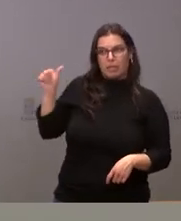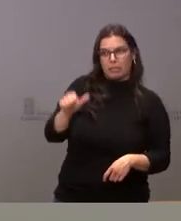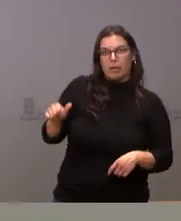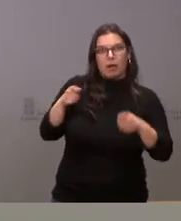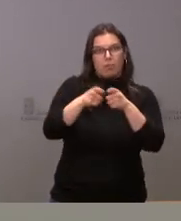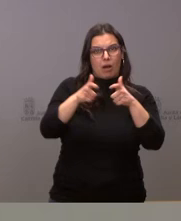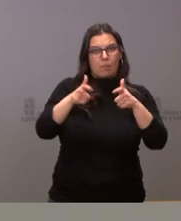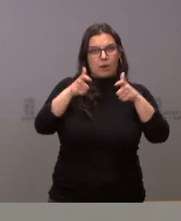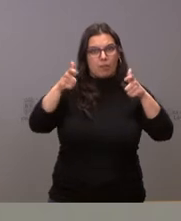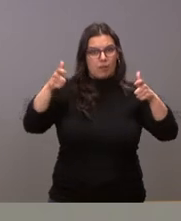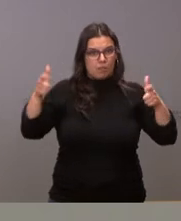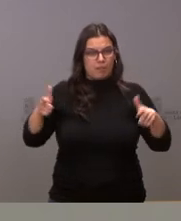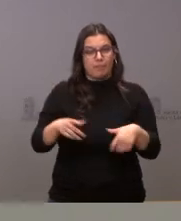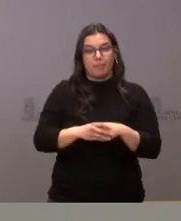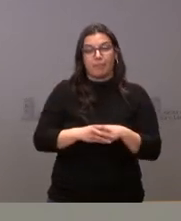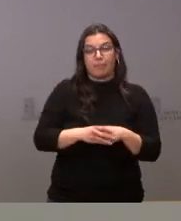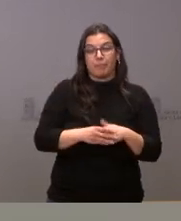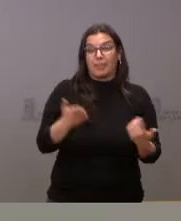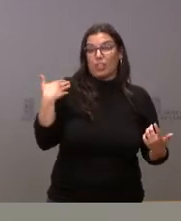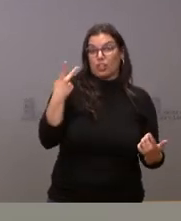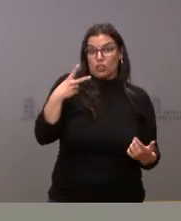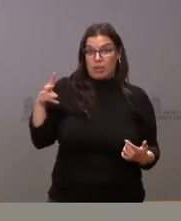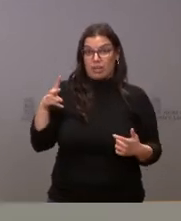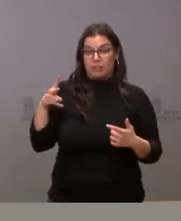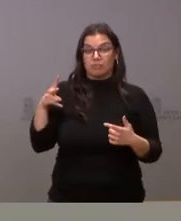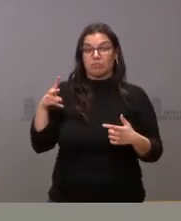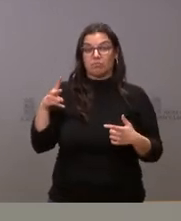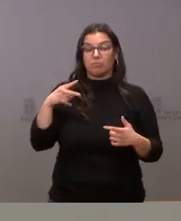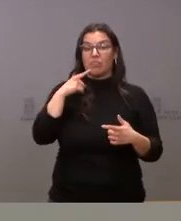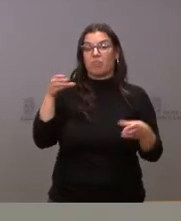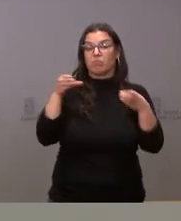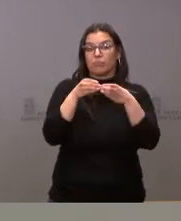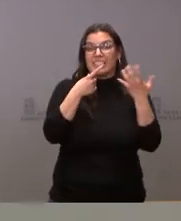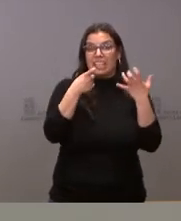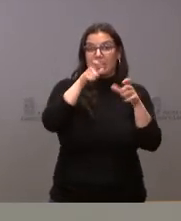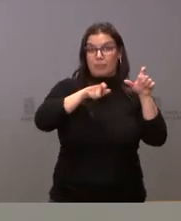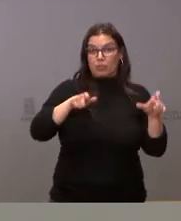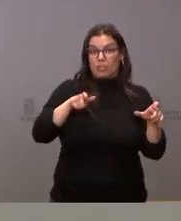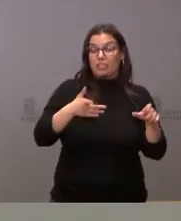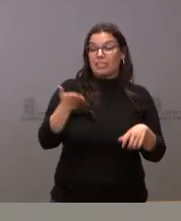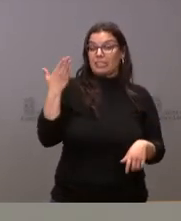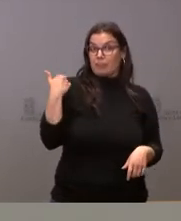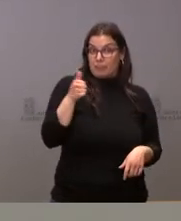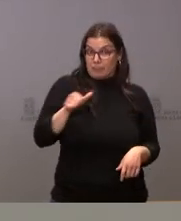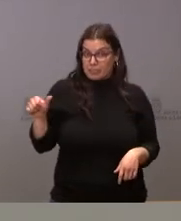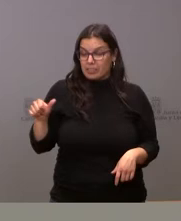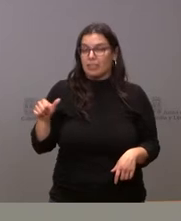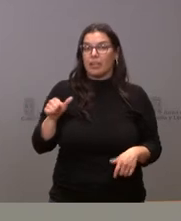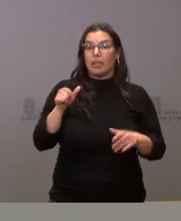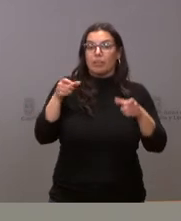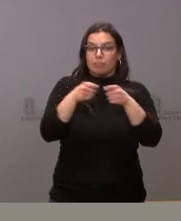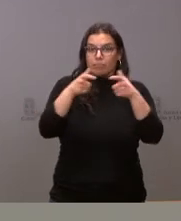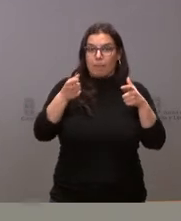ofreciendo en las últimas ocasiones. Si hace dos semanas hablábamos de 600 personas, la semana anterior eran 1